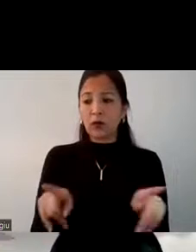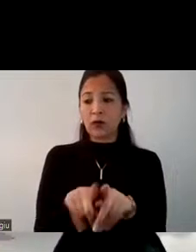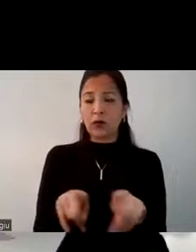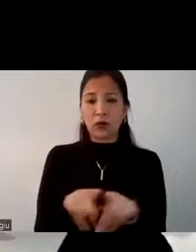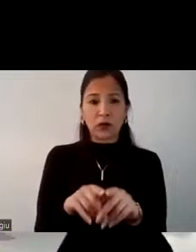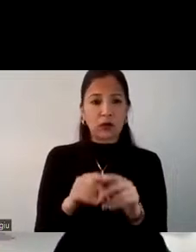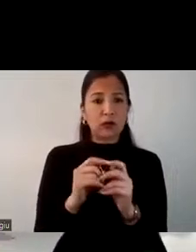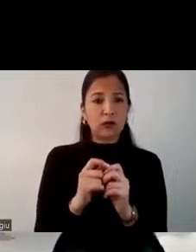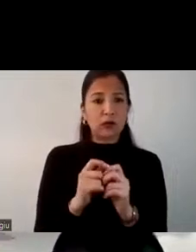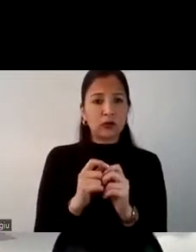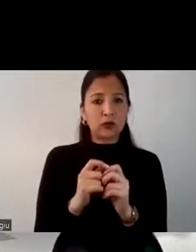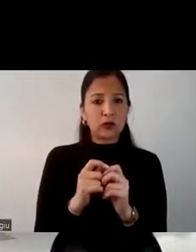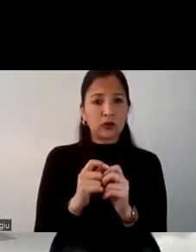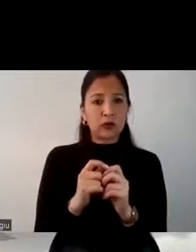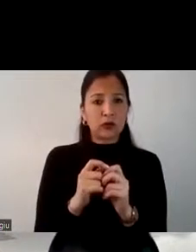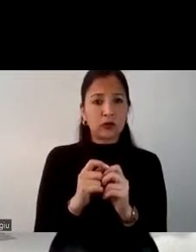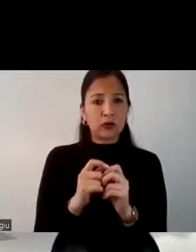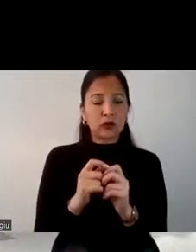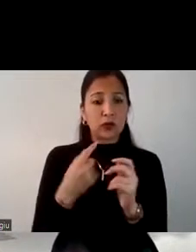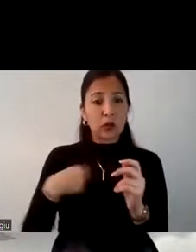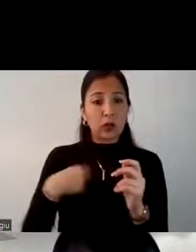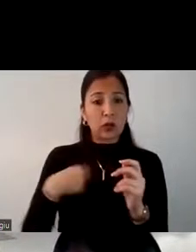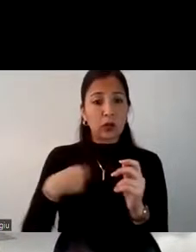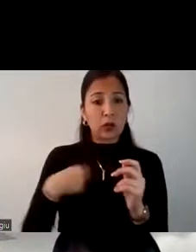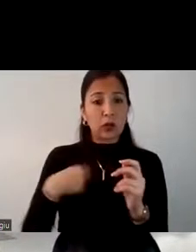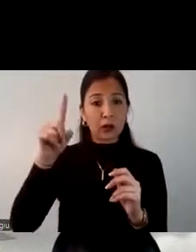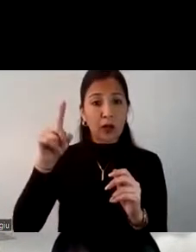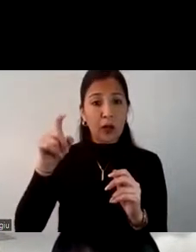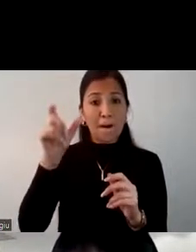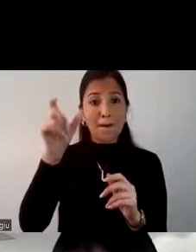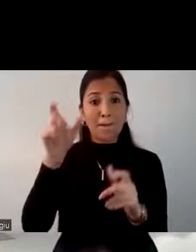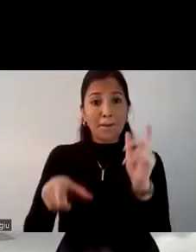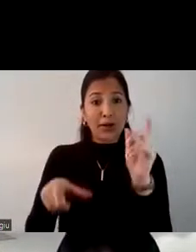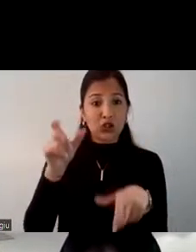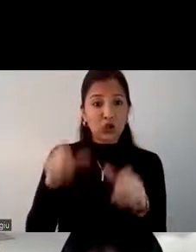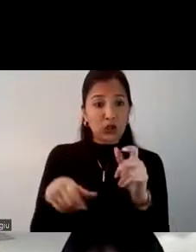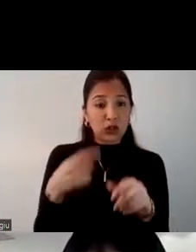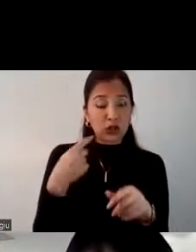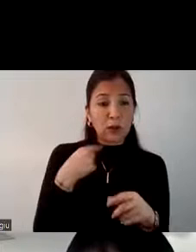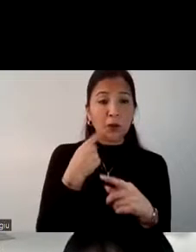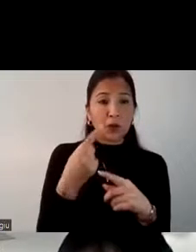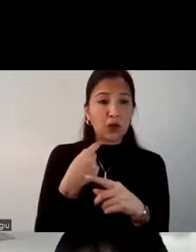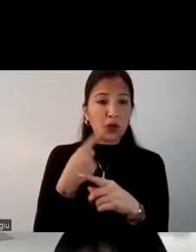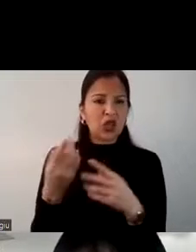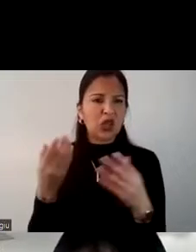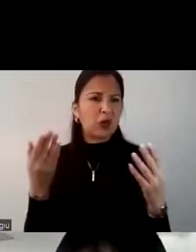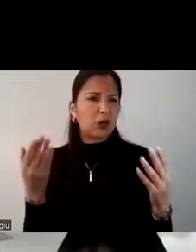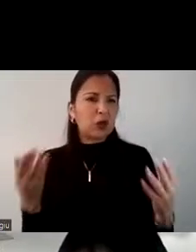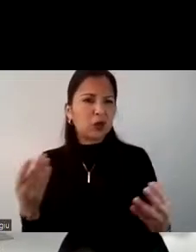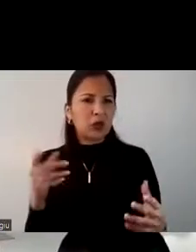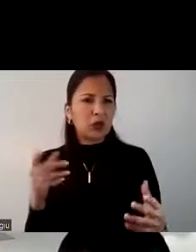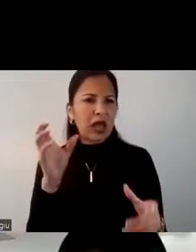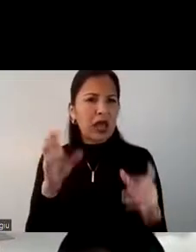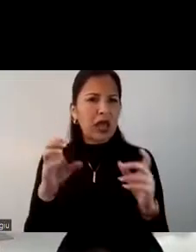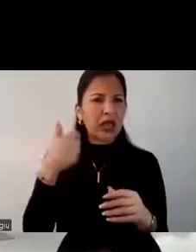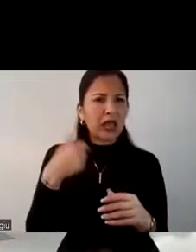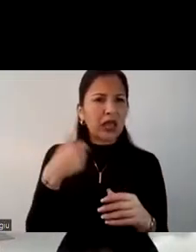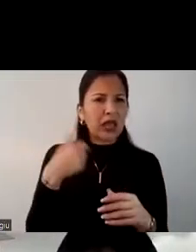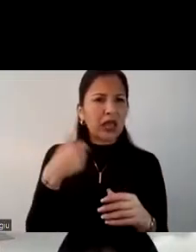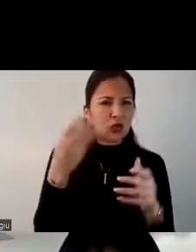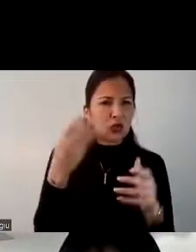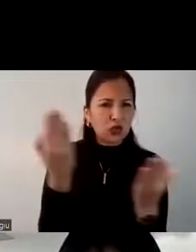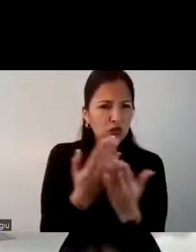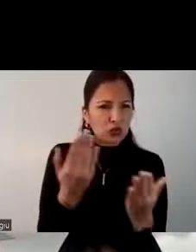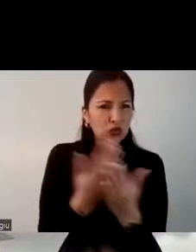de la investigación. Como primer punto, tenemos el perfil de los encuestados. ¿Cuáles son las características de la población de estudio?